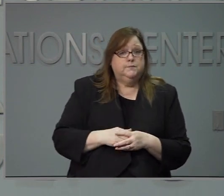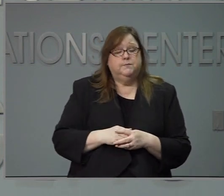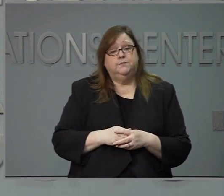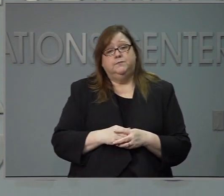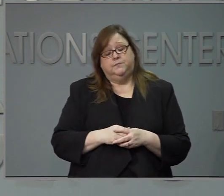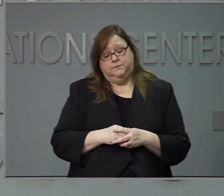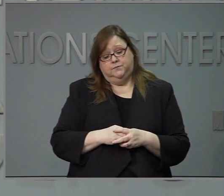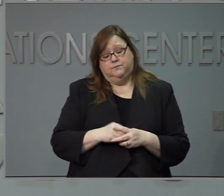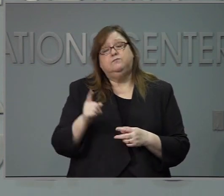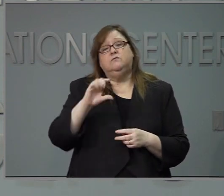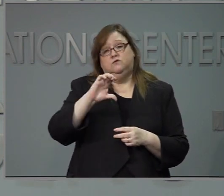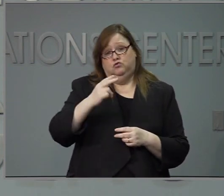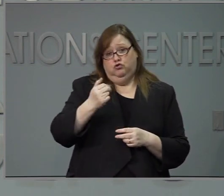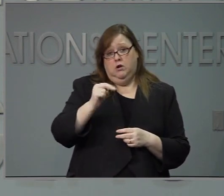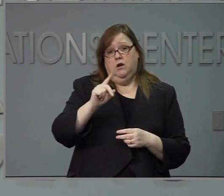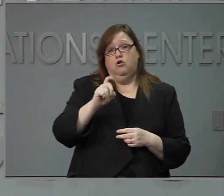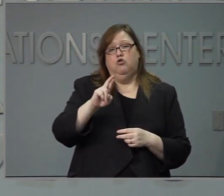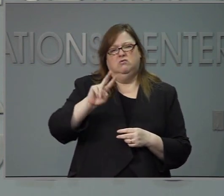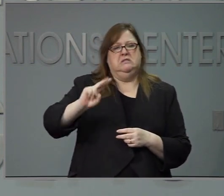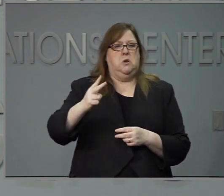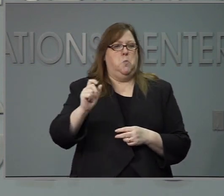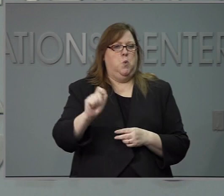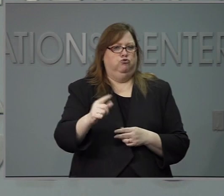Pregunta de seguimiento de Chantel Morgan.